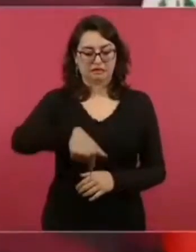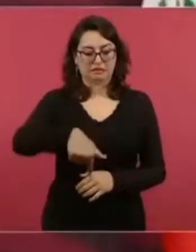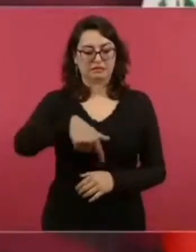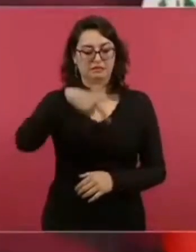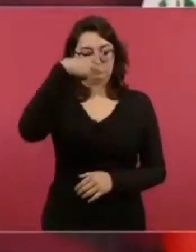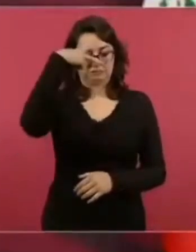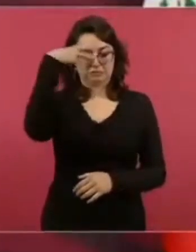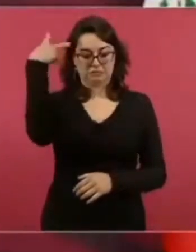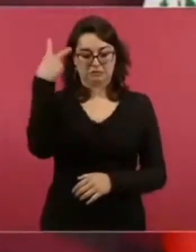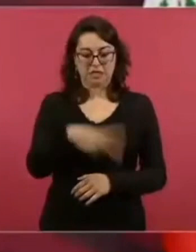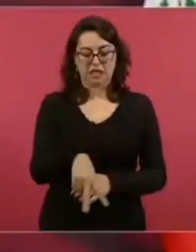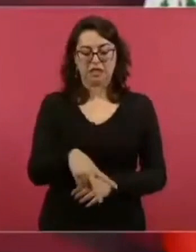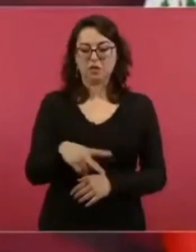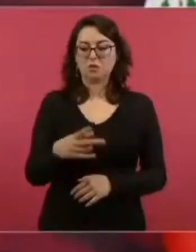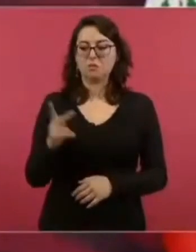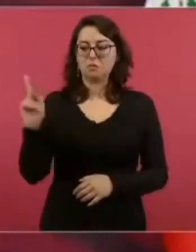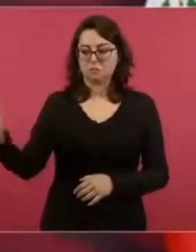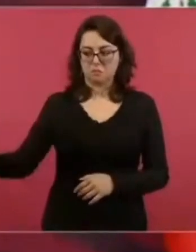democracia,